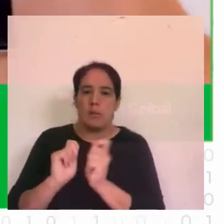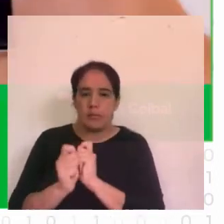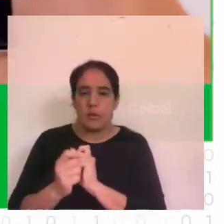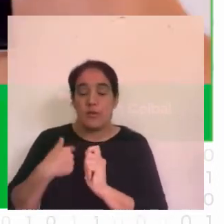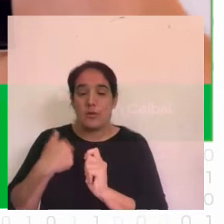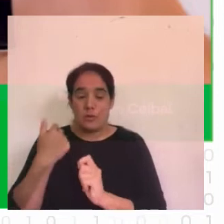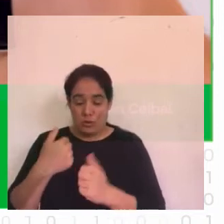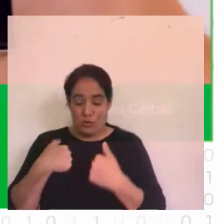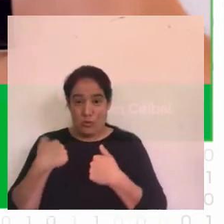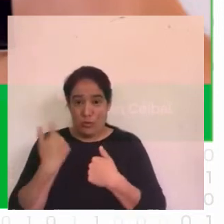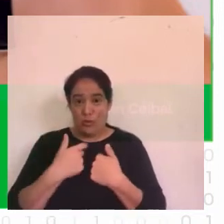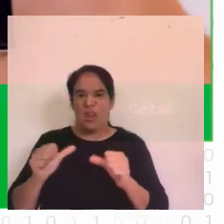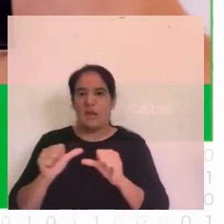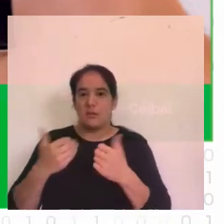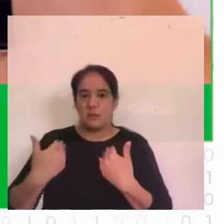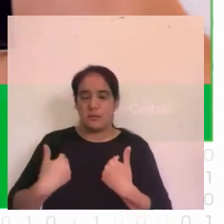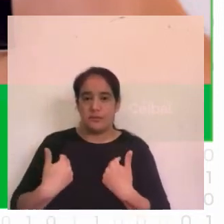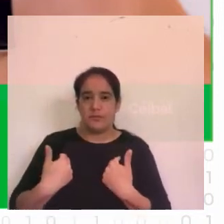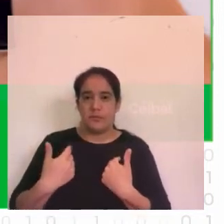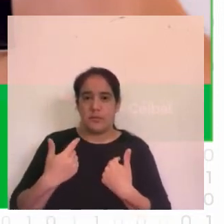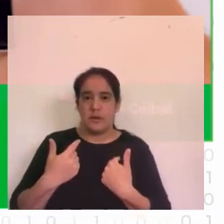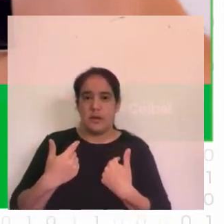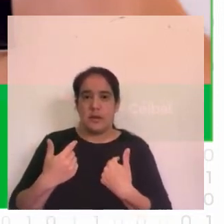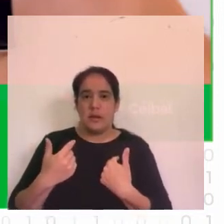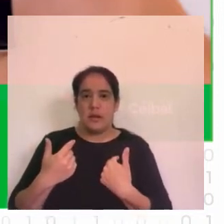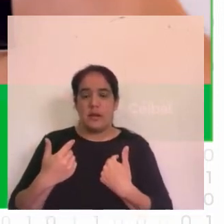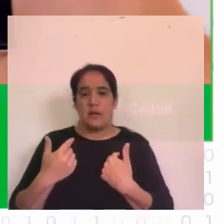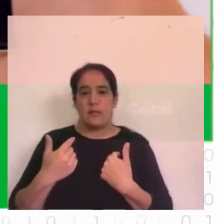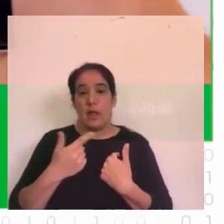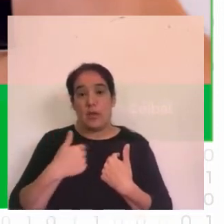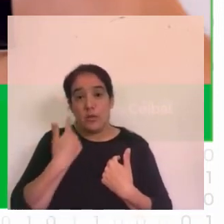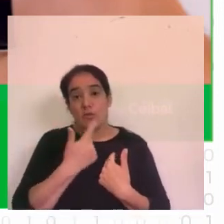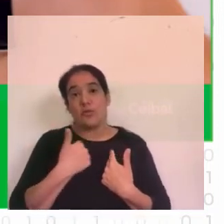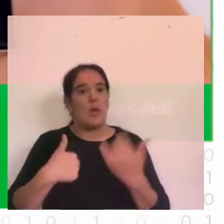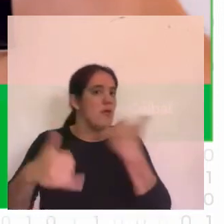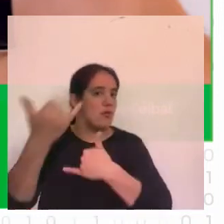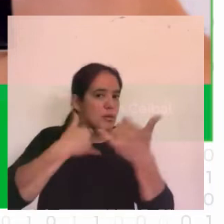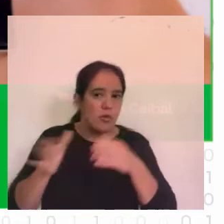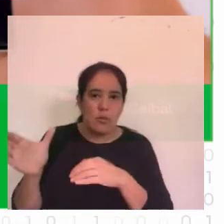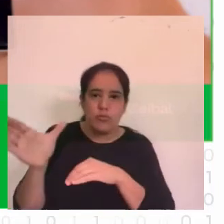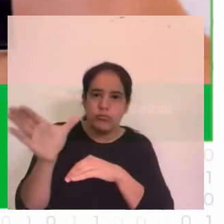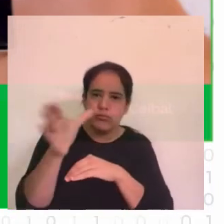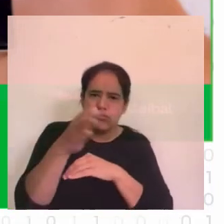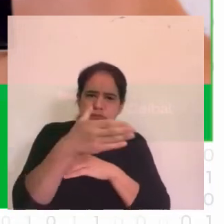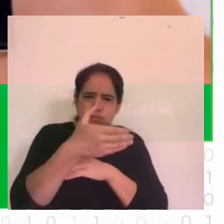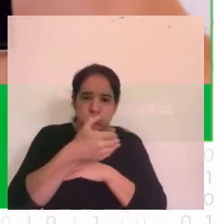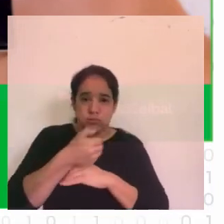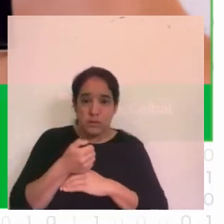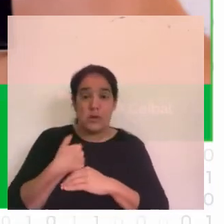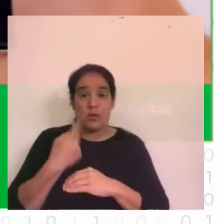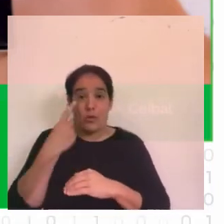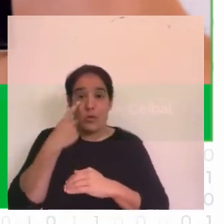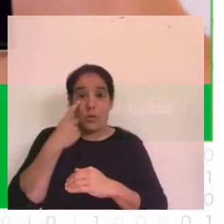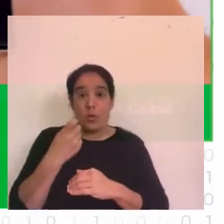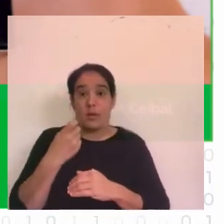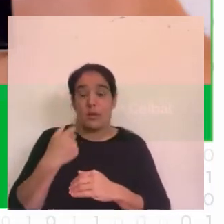hicimos fue bueno tratar de en base a todo esto que las entrevistas y todo nos dimos cuenta que lo que nosotros